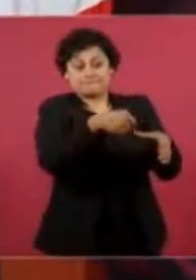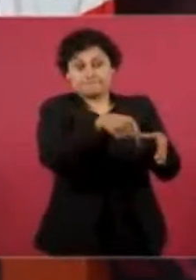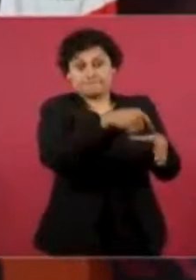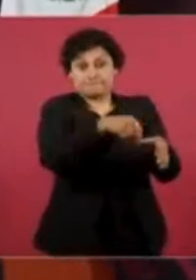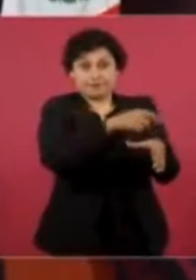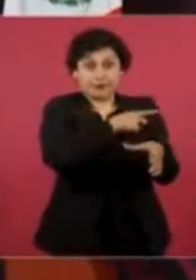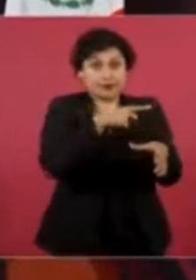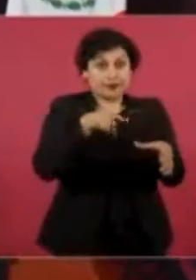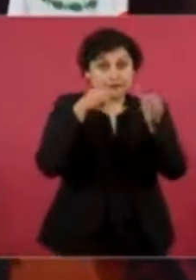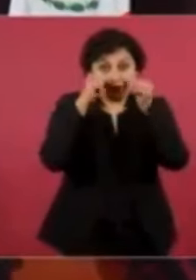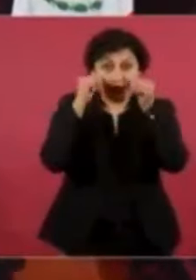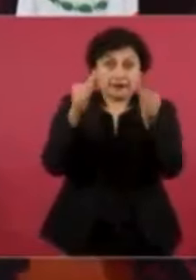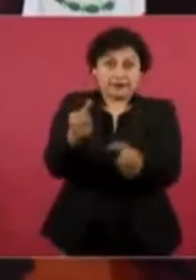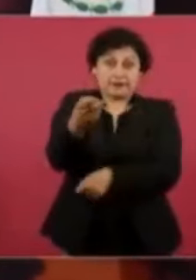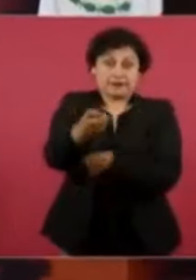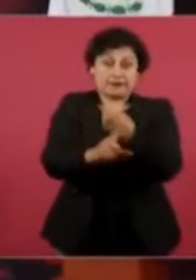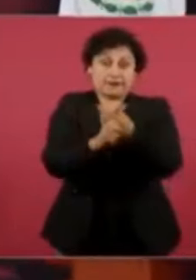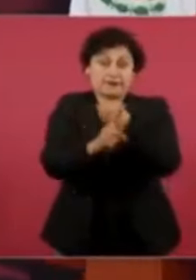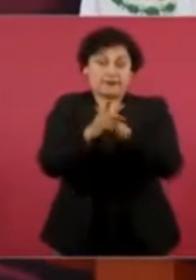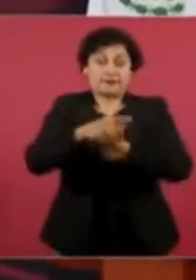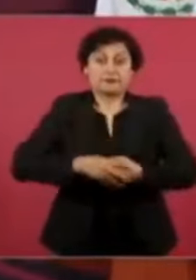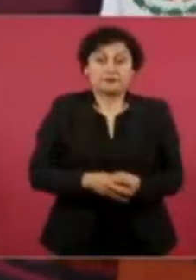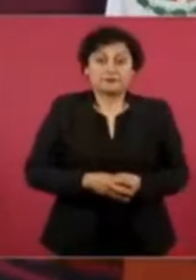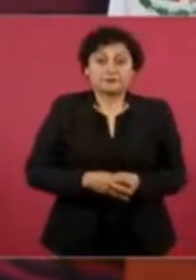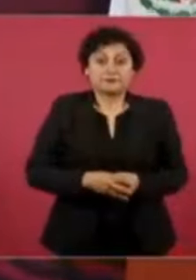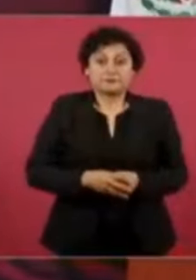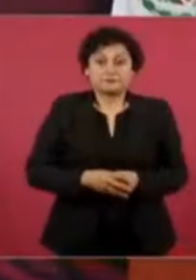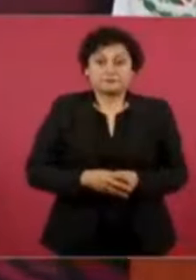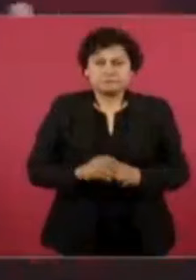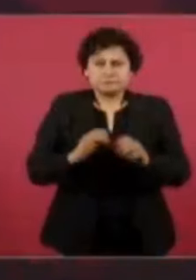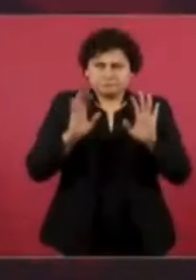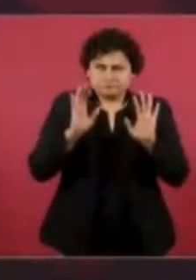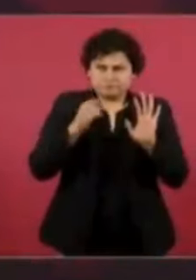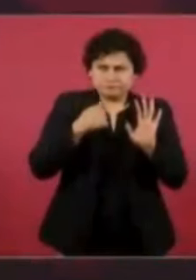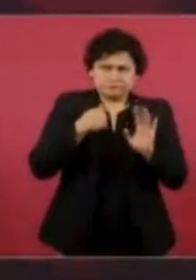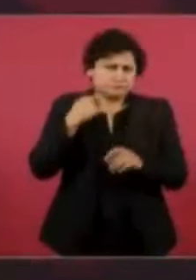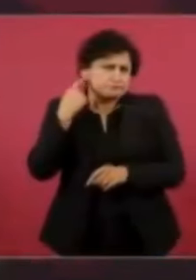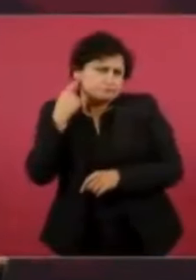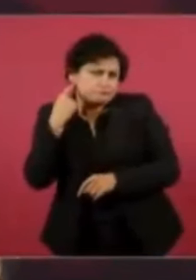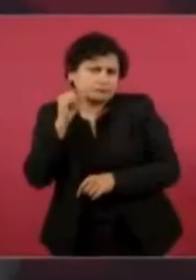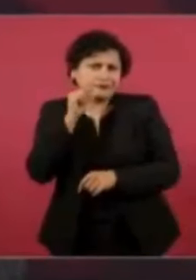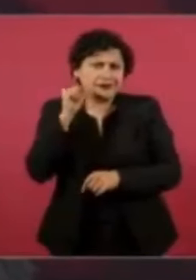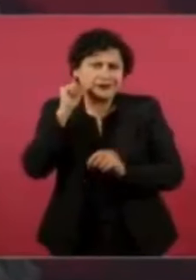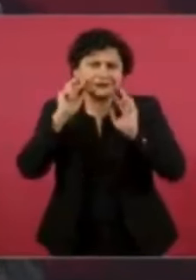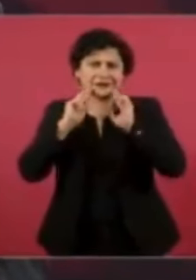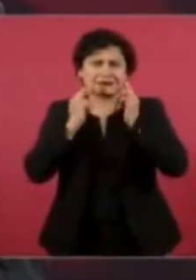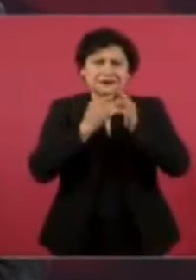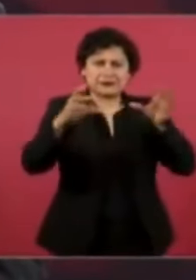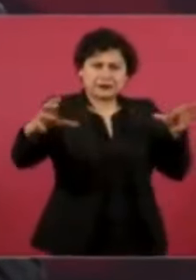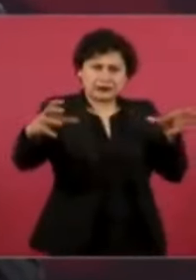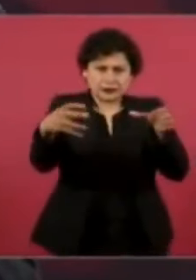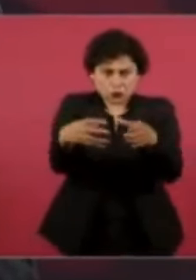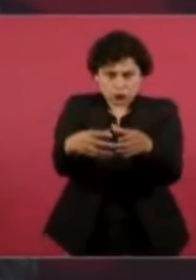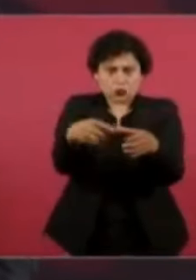y tengo entendido que se reunieron ayer y este